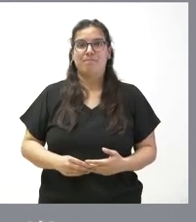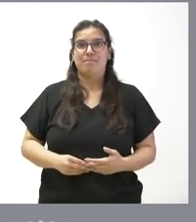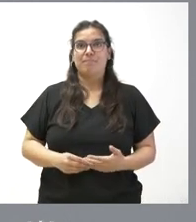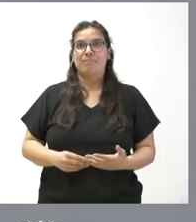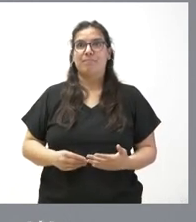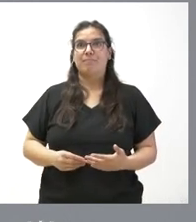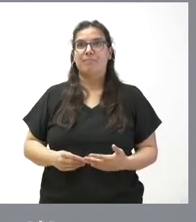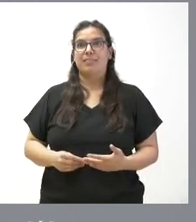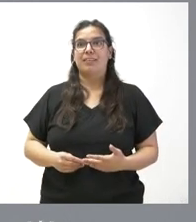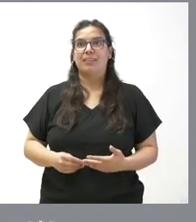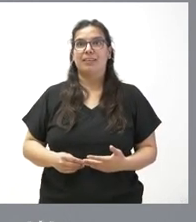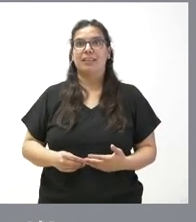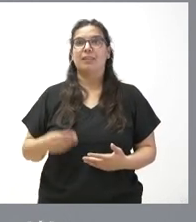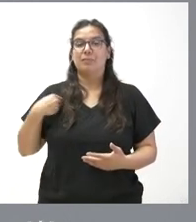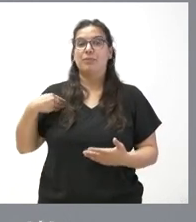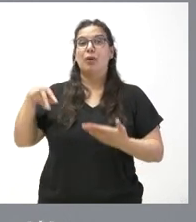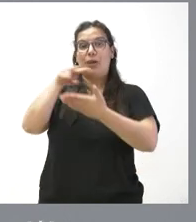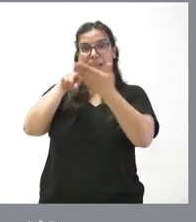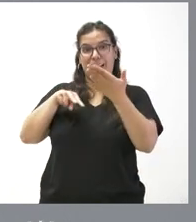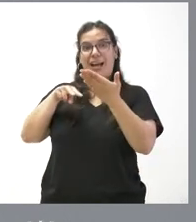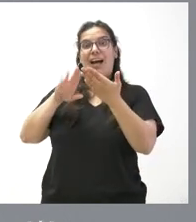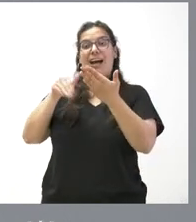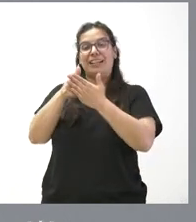Lea hasta el por tanto, que es la consecuencia que usted trae.